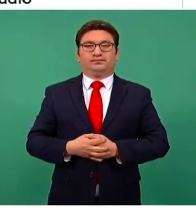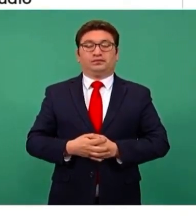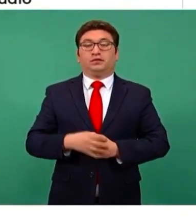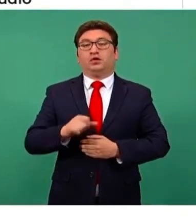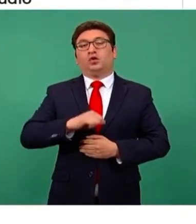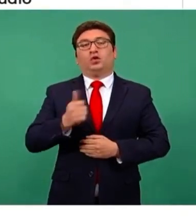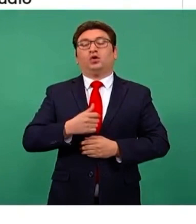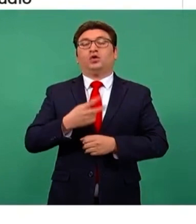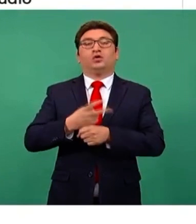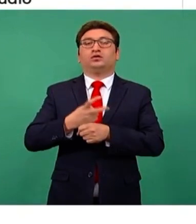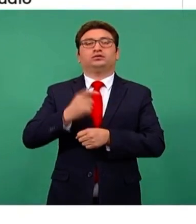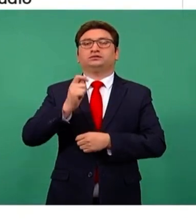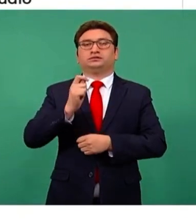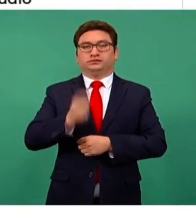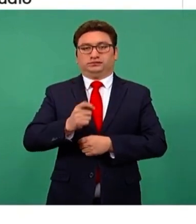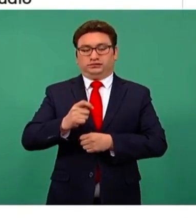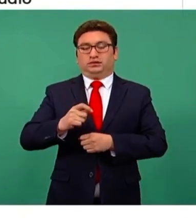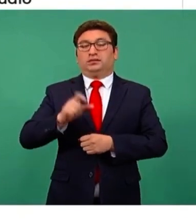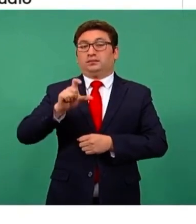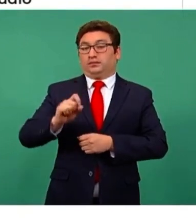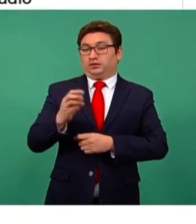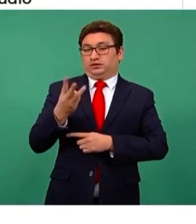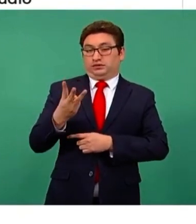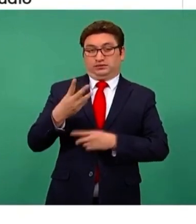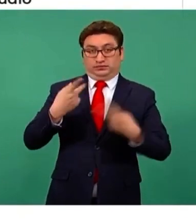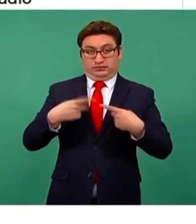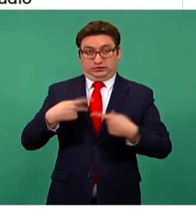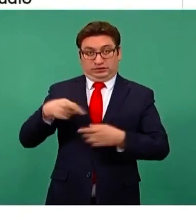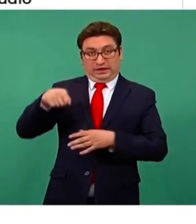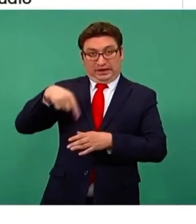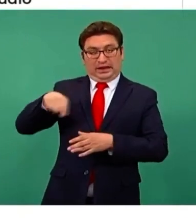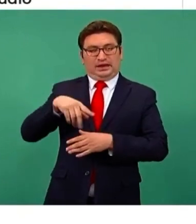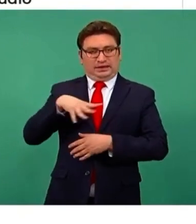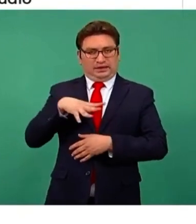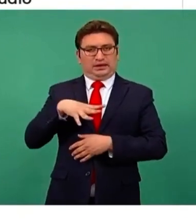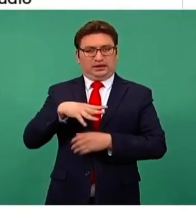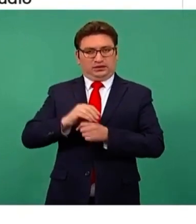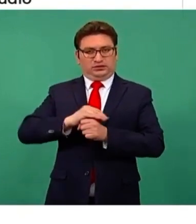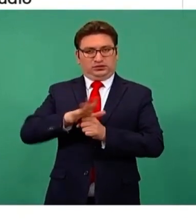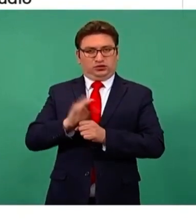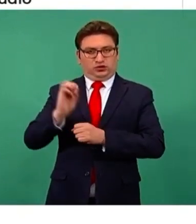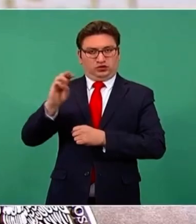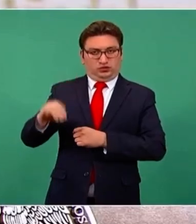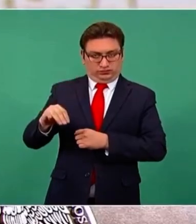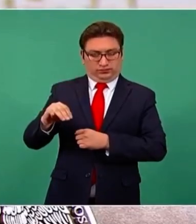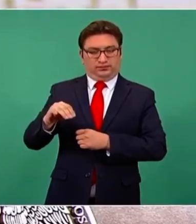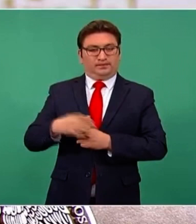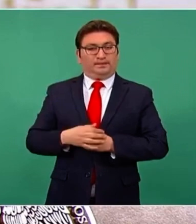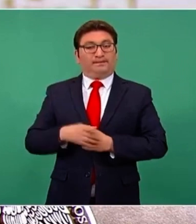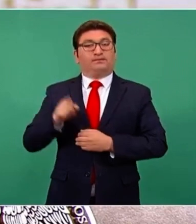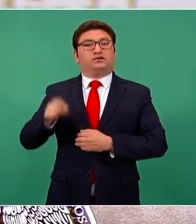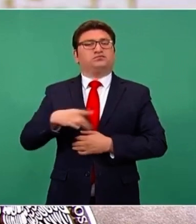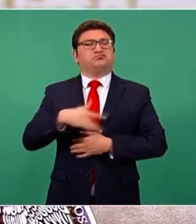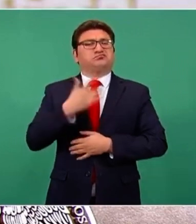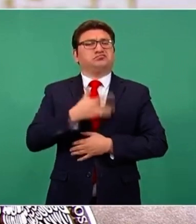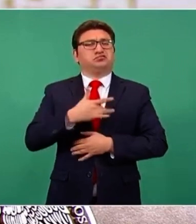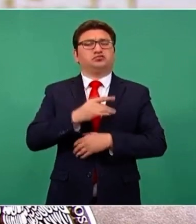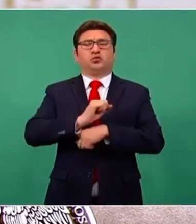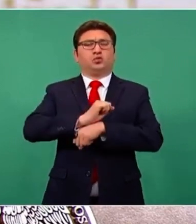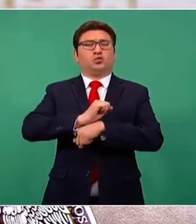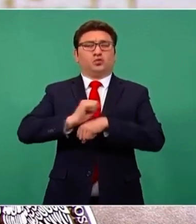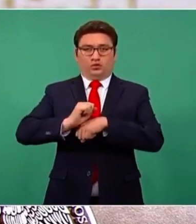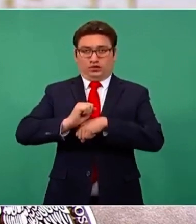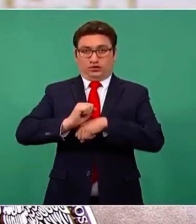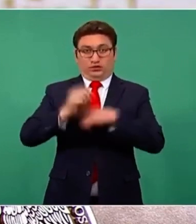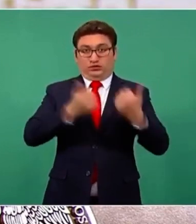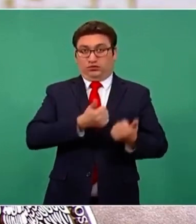destacar es que hasta el momento de estas 23 personas que han tenido la variante Ómicron tienen síntomas leves, ninguno